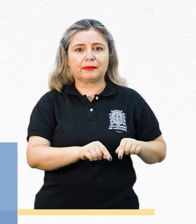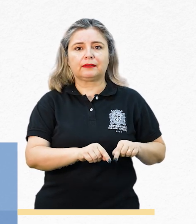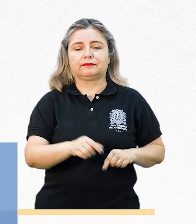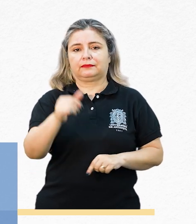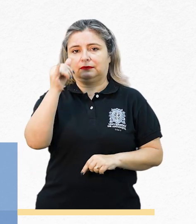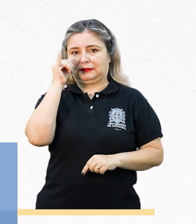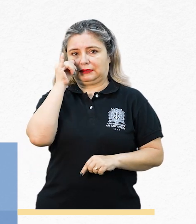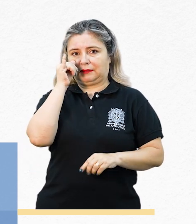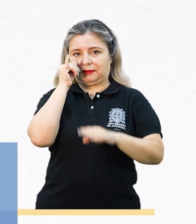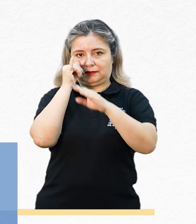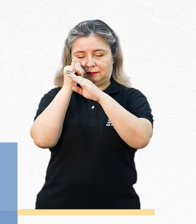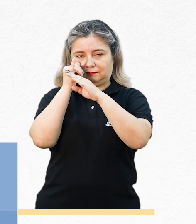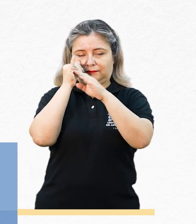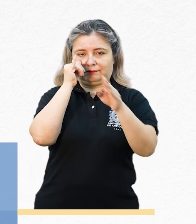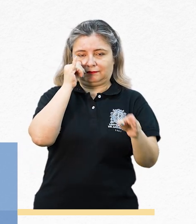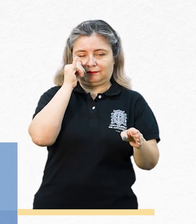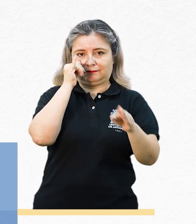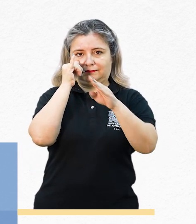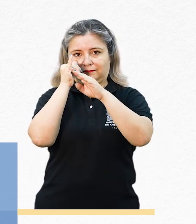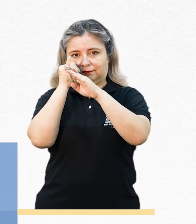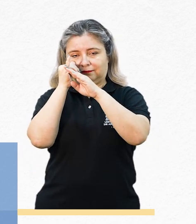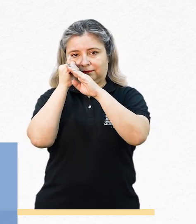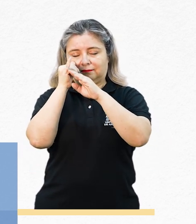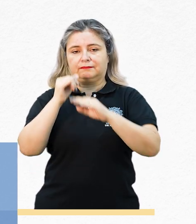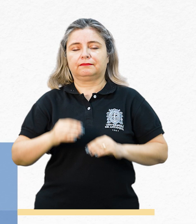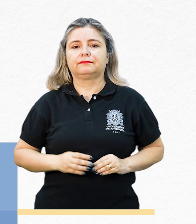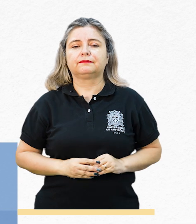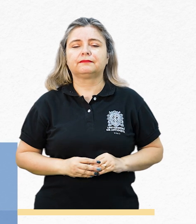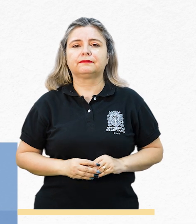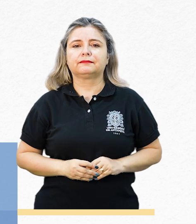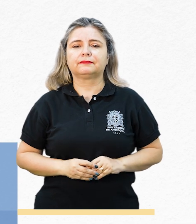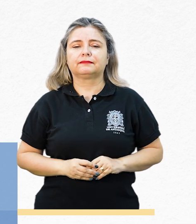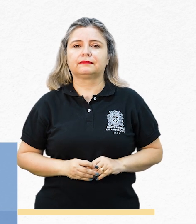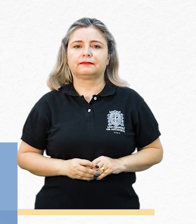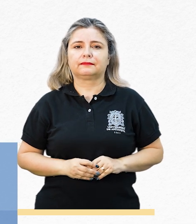También podemos activar y desactivar la cámara.